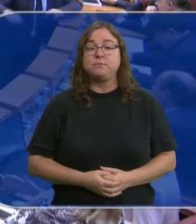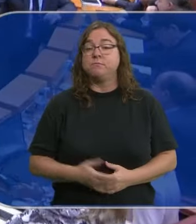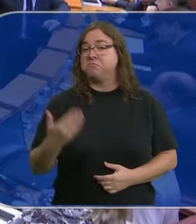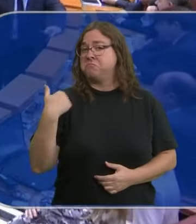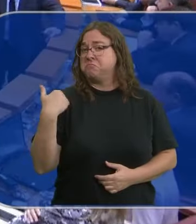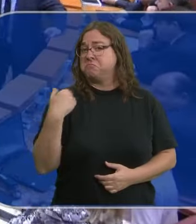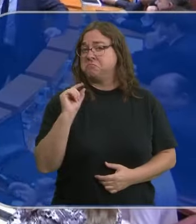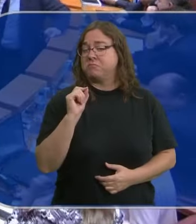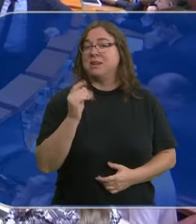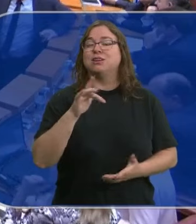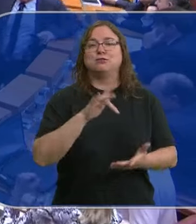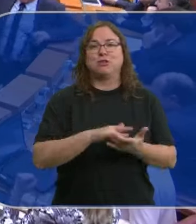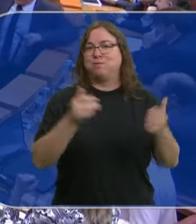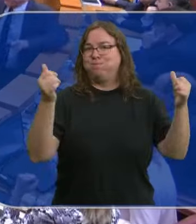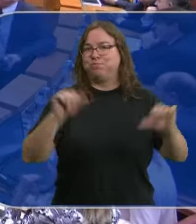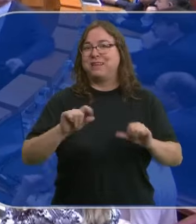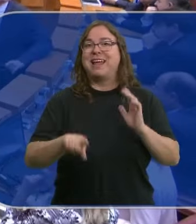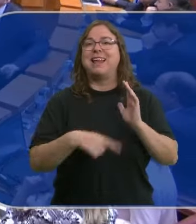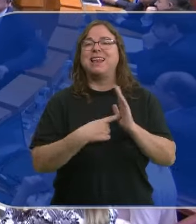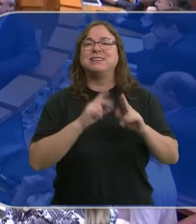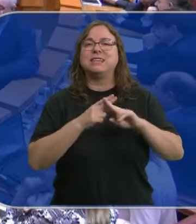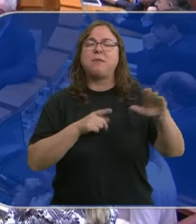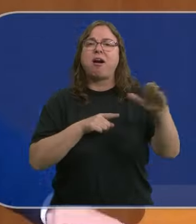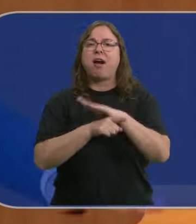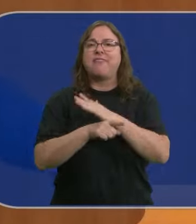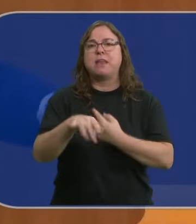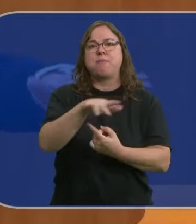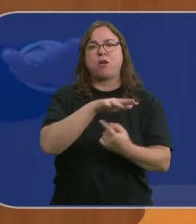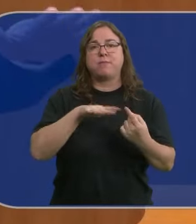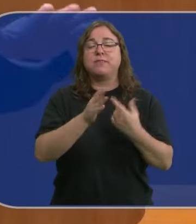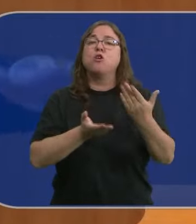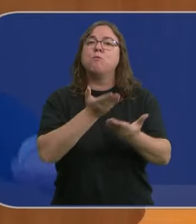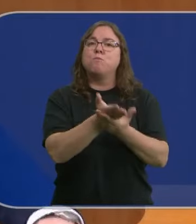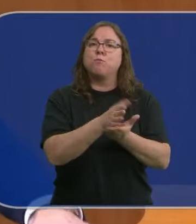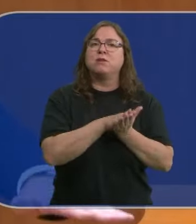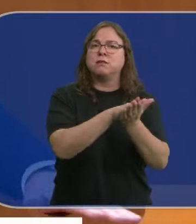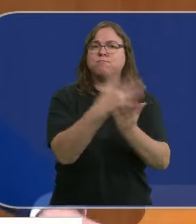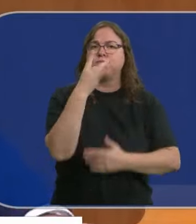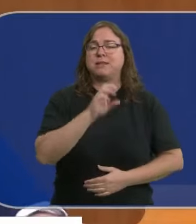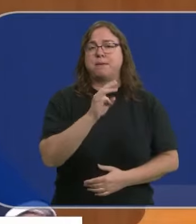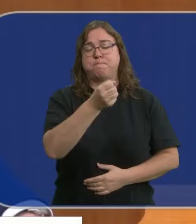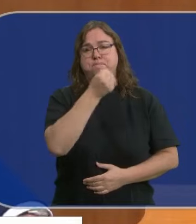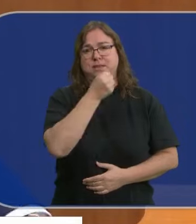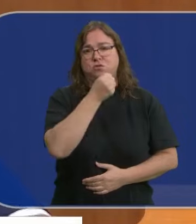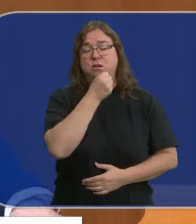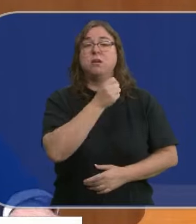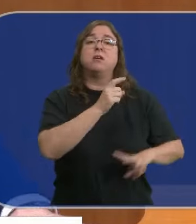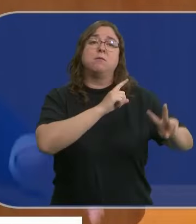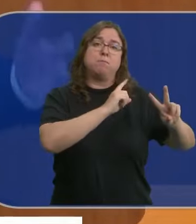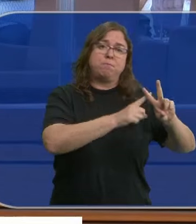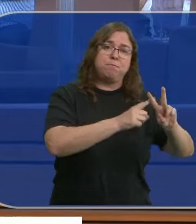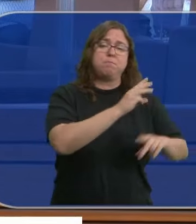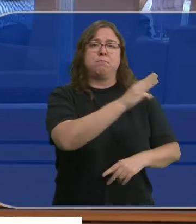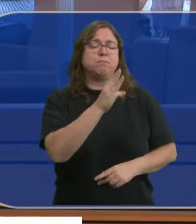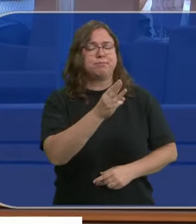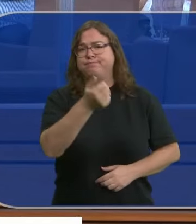Justo hace unos minutos también caía en las Cortes la Ley de Agentes Medioambientales, una propuesta de los socialistas rechazada por PP y Vox. Los dos han